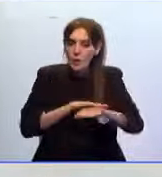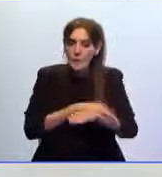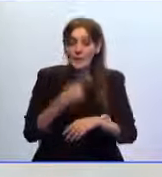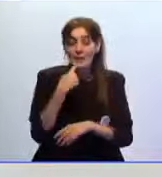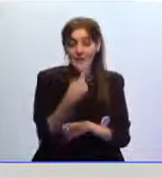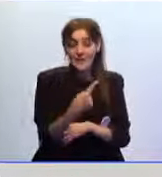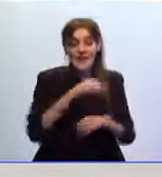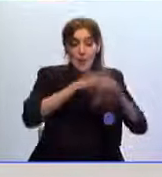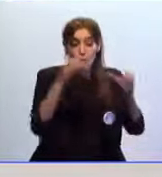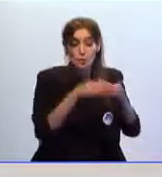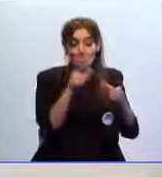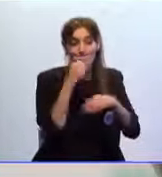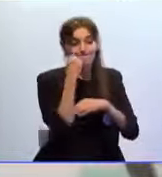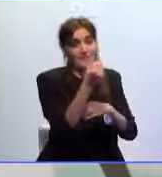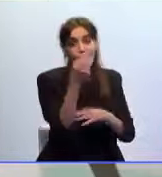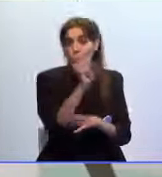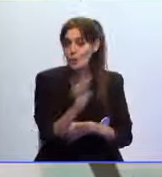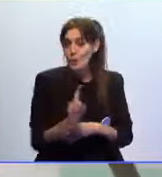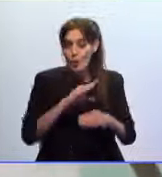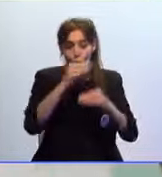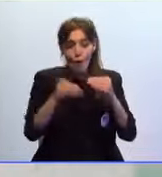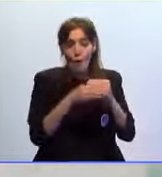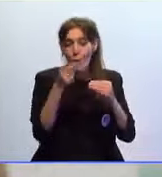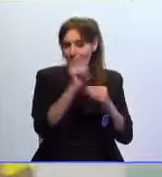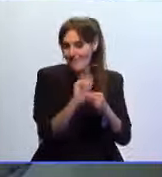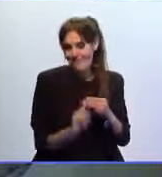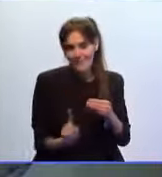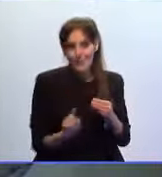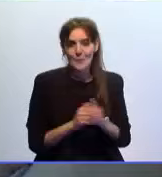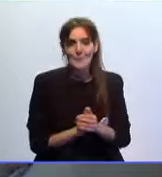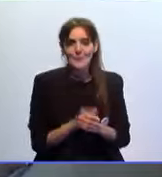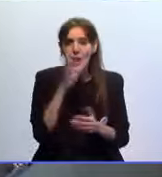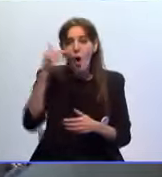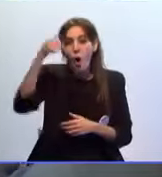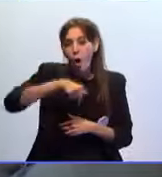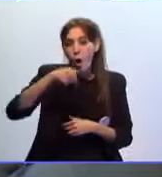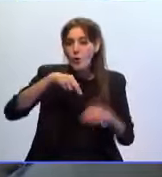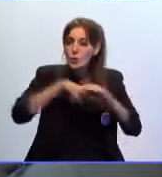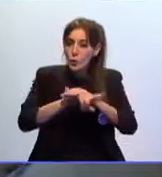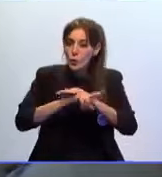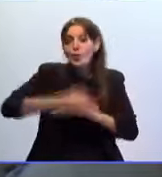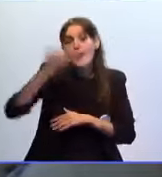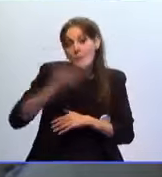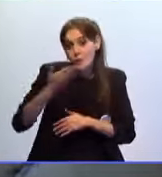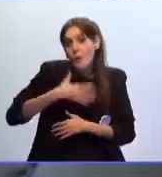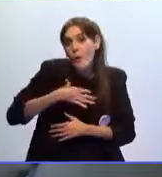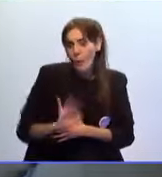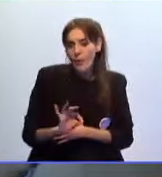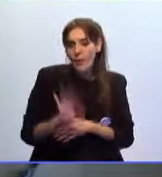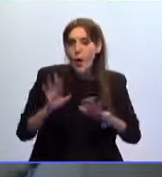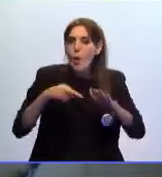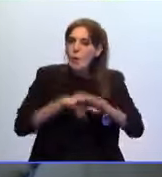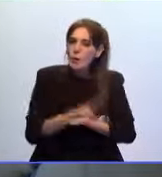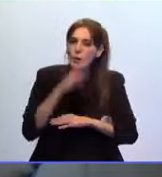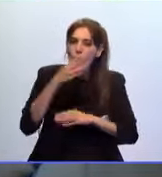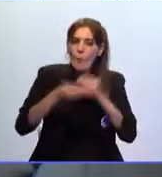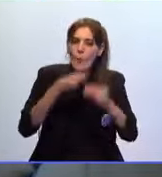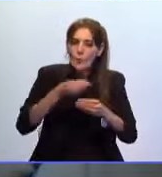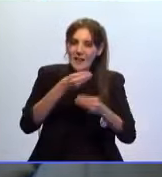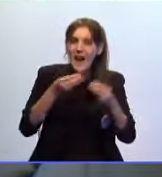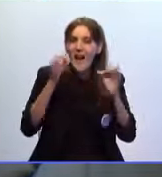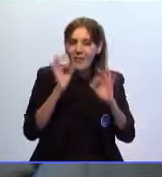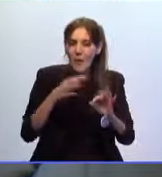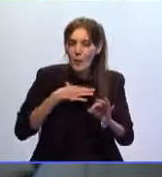afirmado que su grupo no apoyaría un documento que nace viciado. Podría haber sido una herramienta, una herramienta que acotase